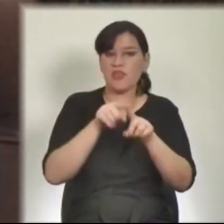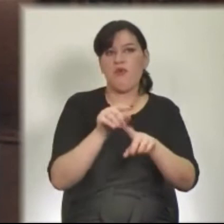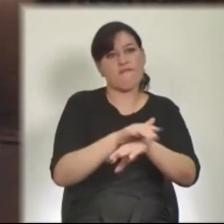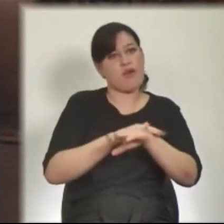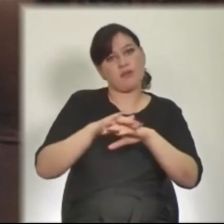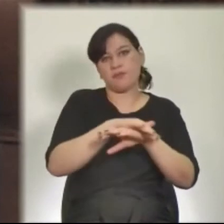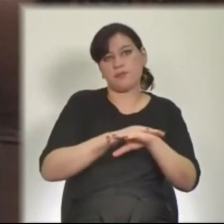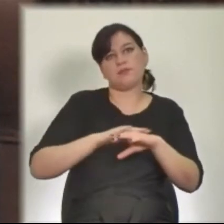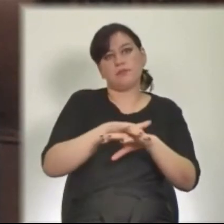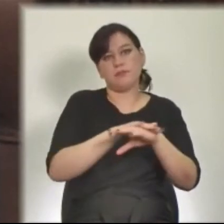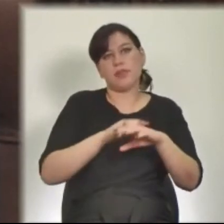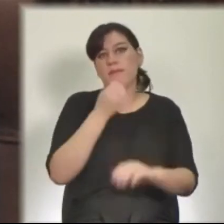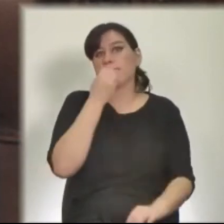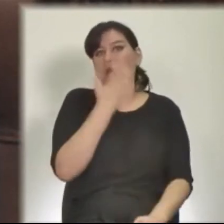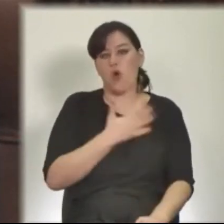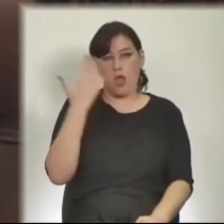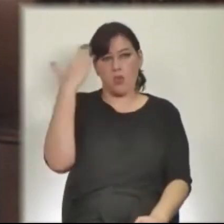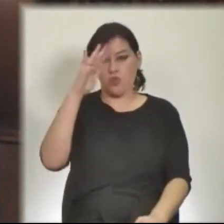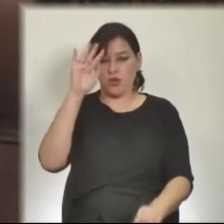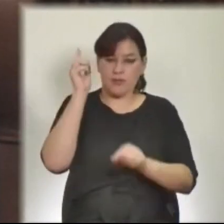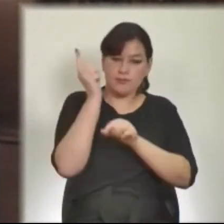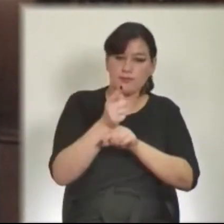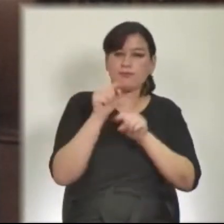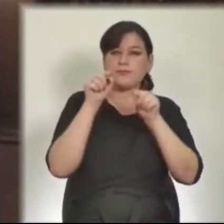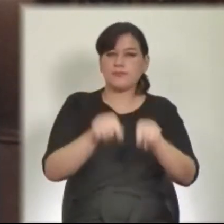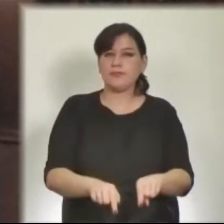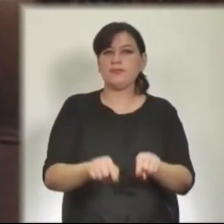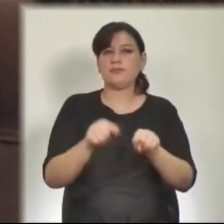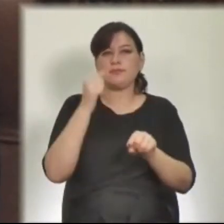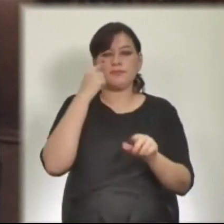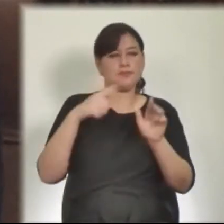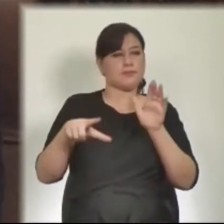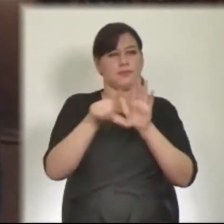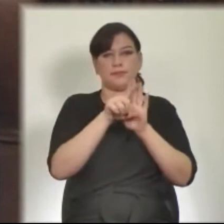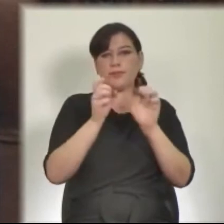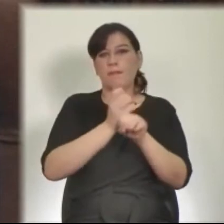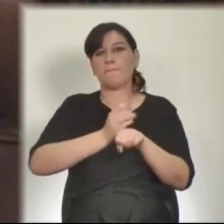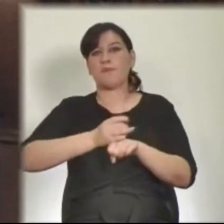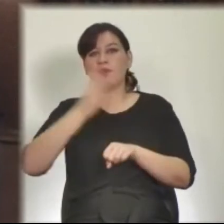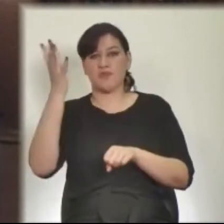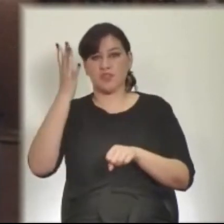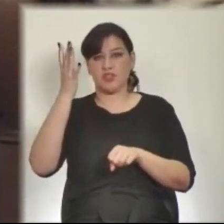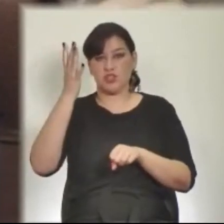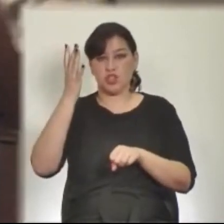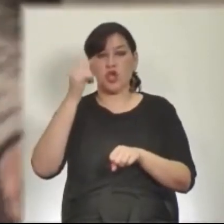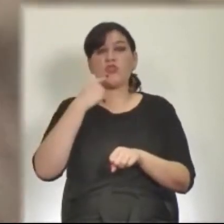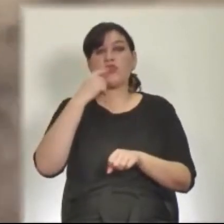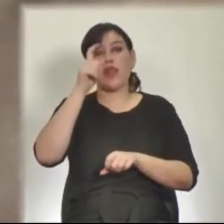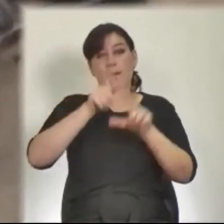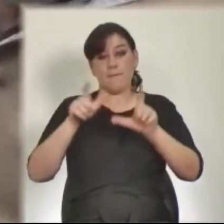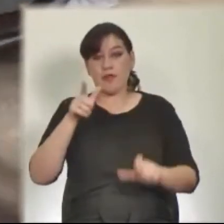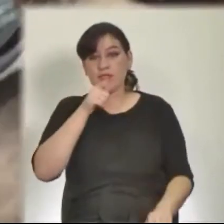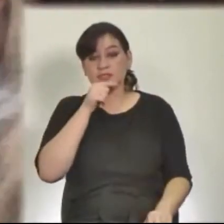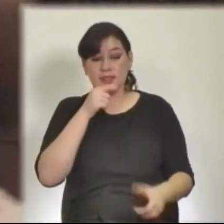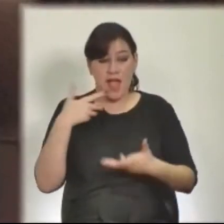de una efectiva autoridad. Esta concepción legalista y profesional de la policía no sólo es una garantía